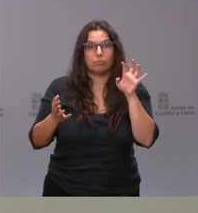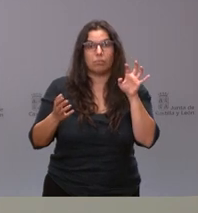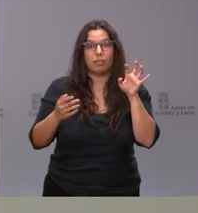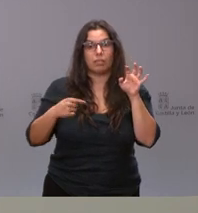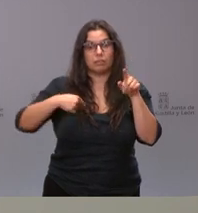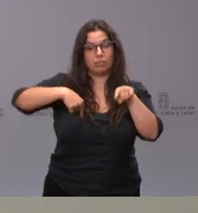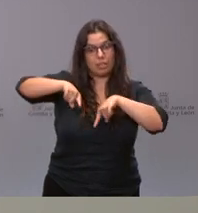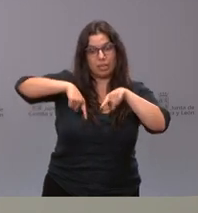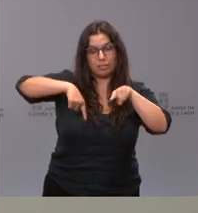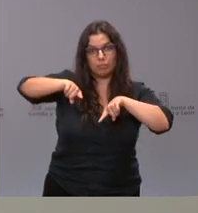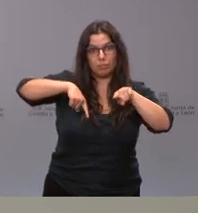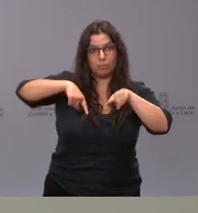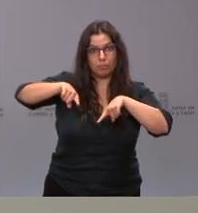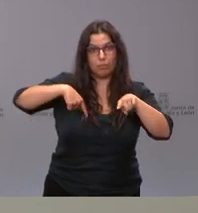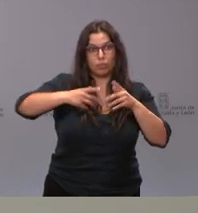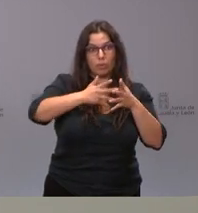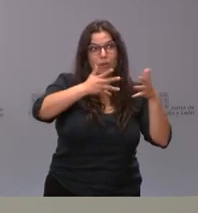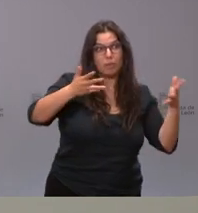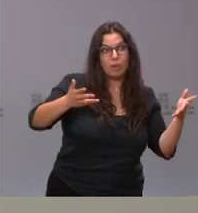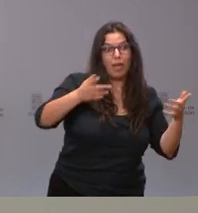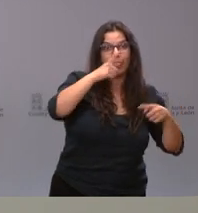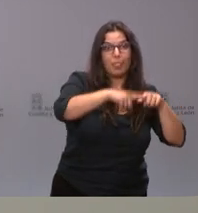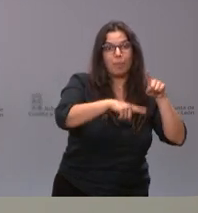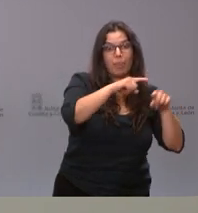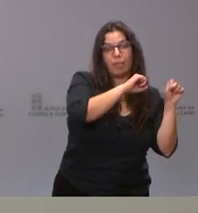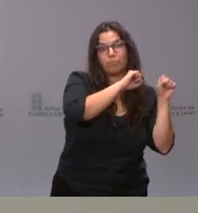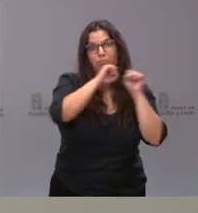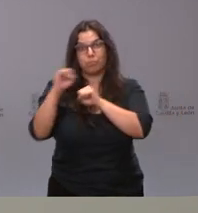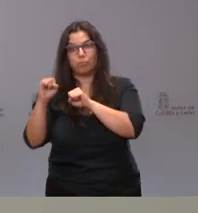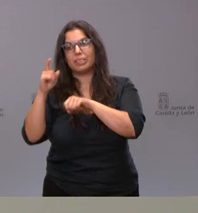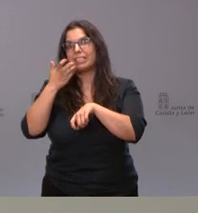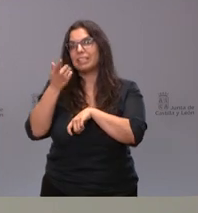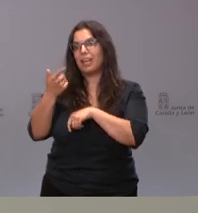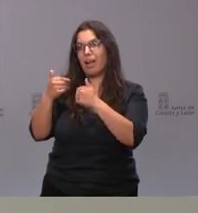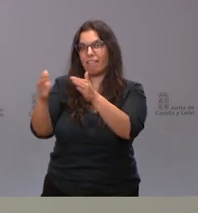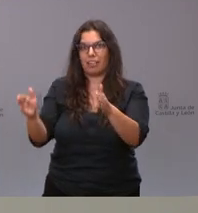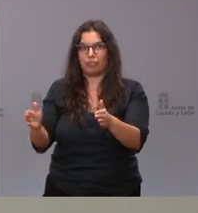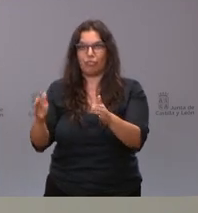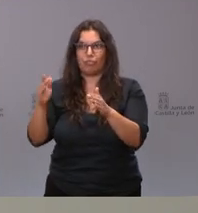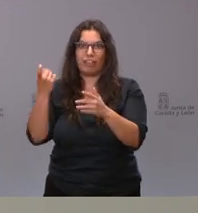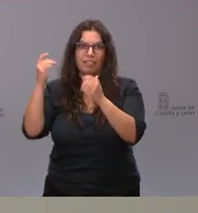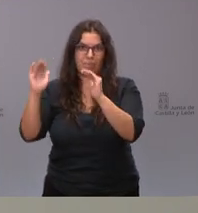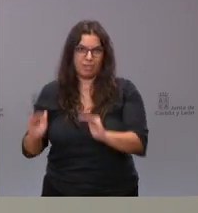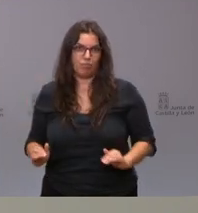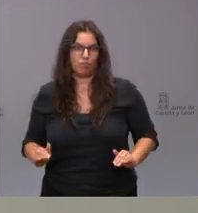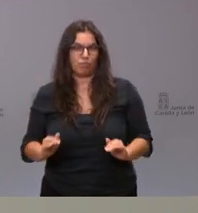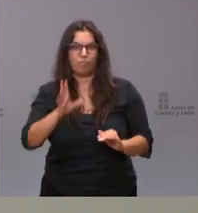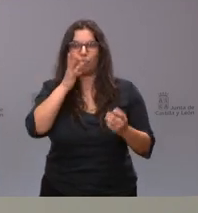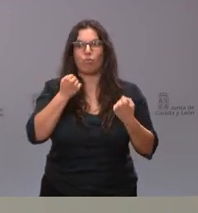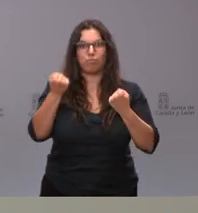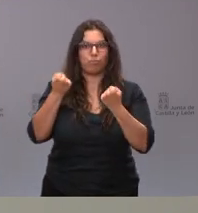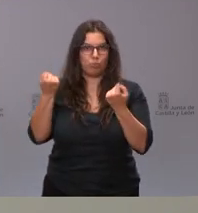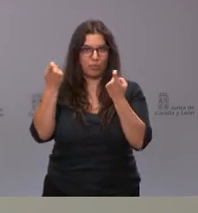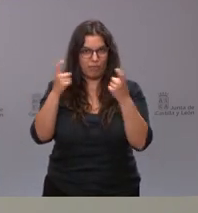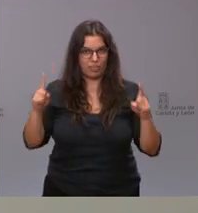transporte también depende de la necesidad y de la decisión de mantener abiertos los consultorios locales en el conjunto de la comunidad